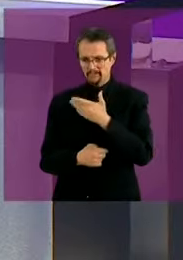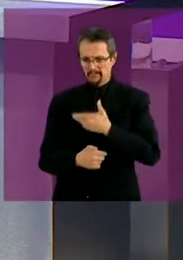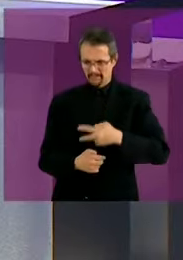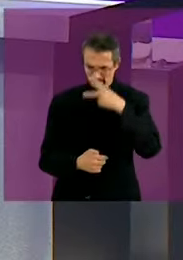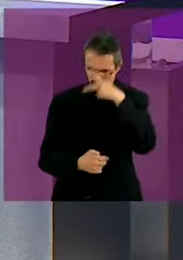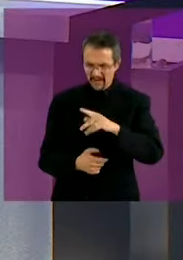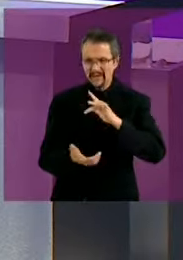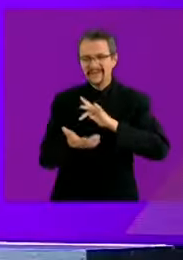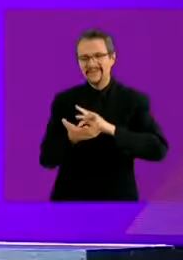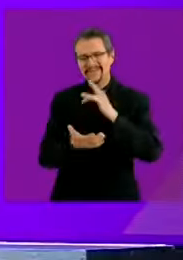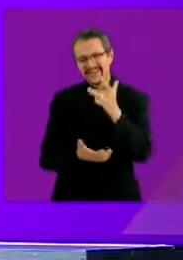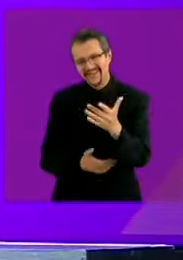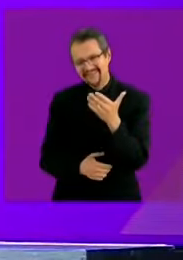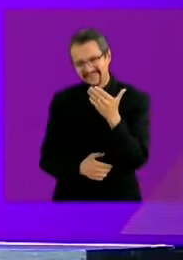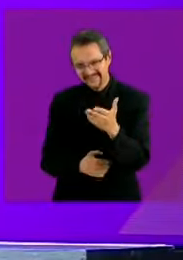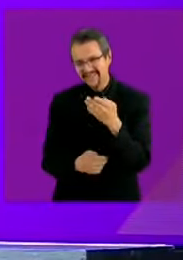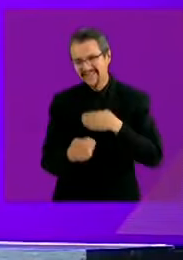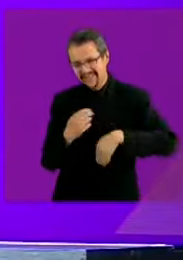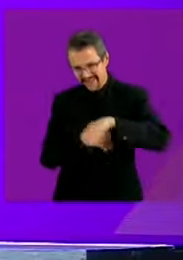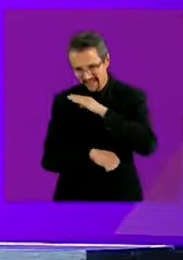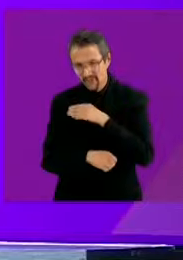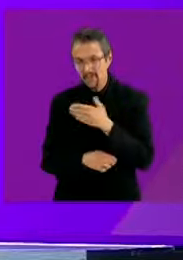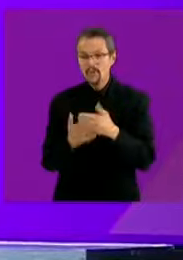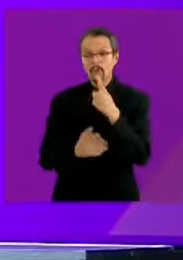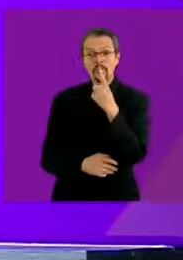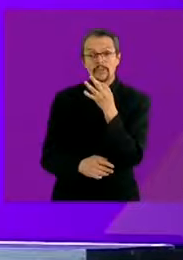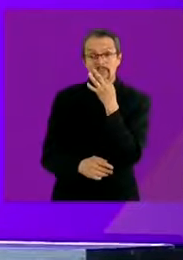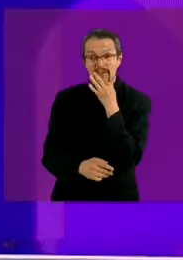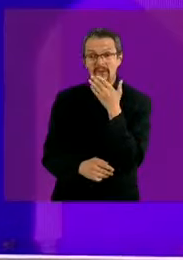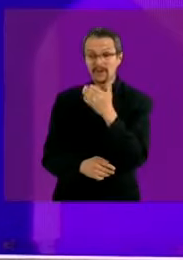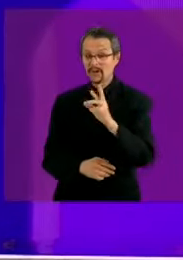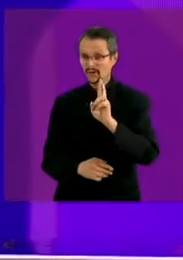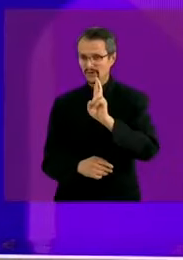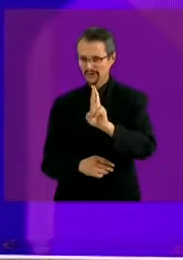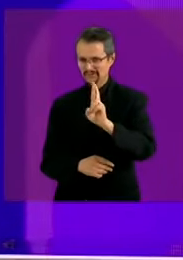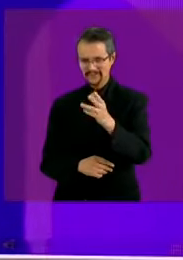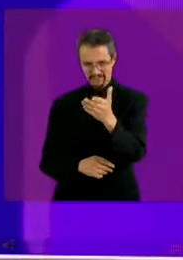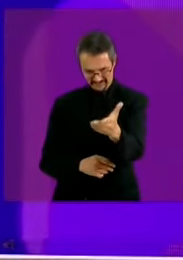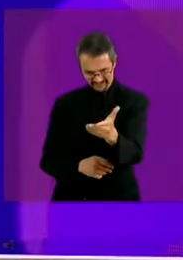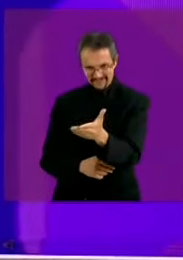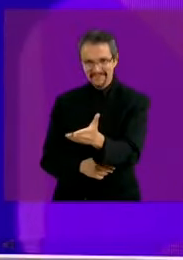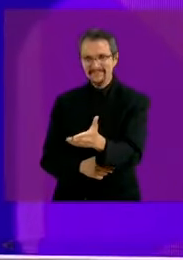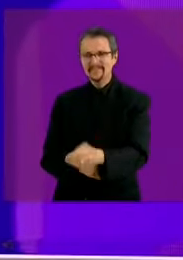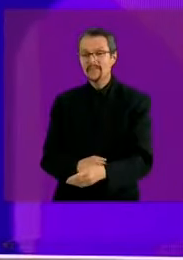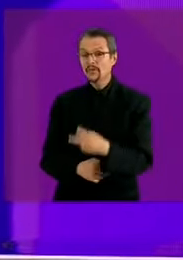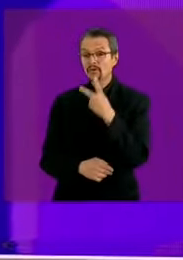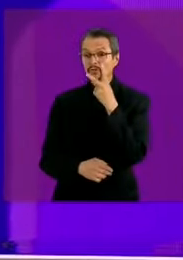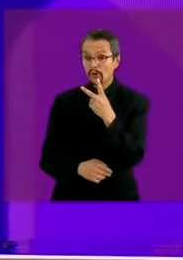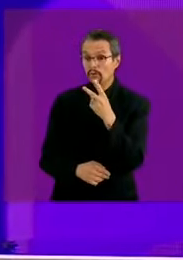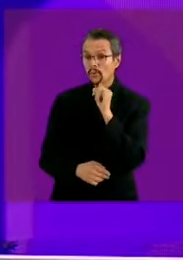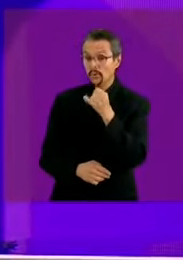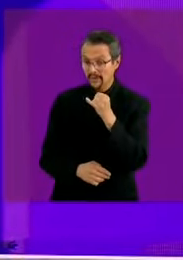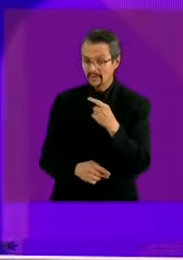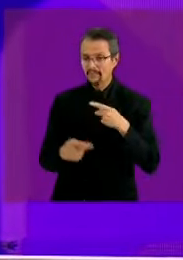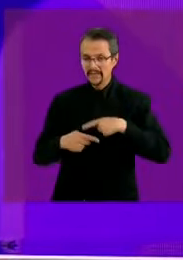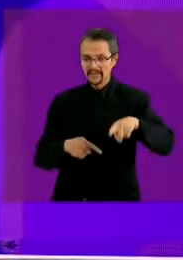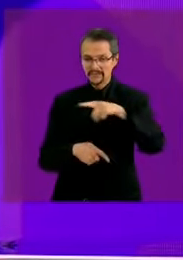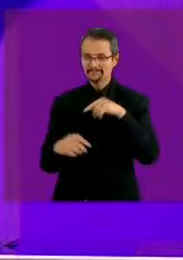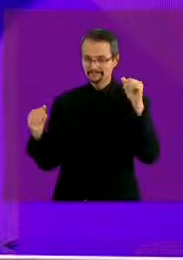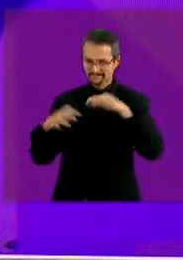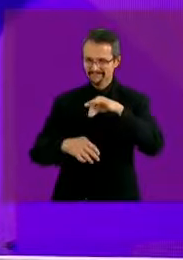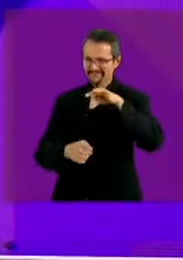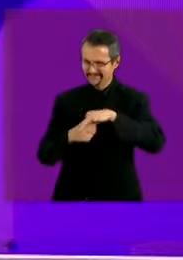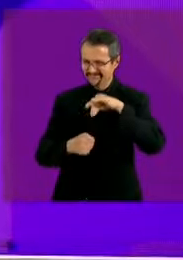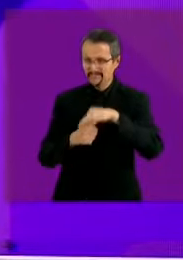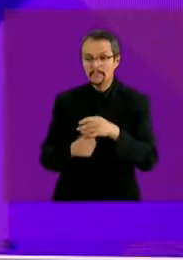candidata y me voy con el minuto de la candidata Xochitl este 2 de junio México elegirá a la primera mujer presidenta